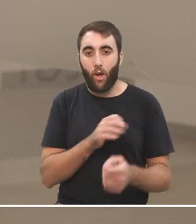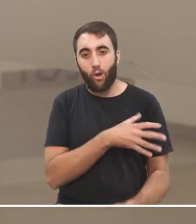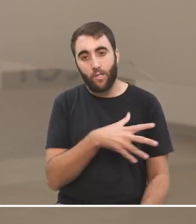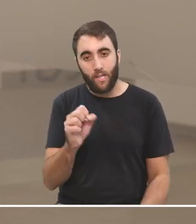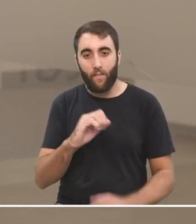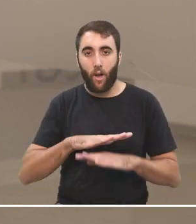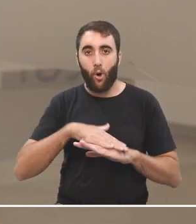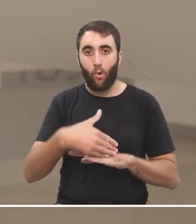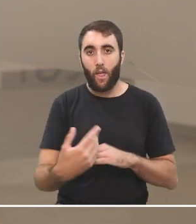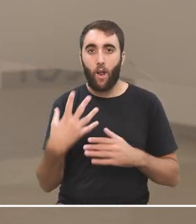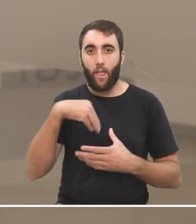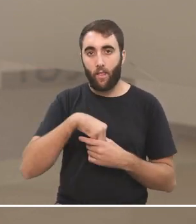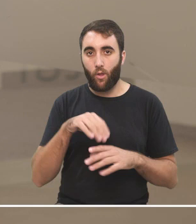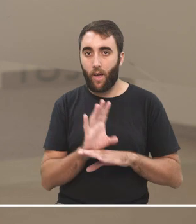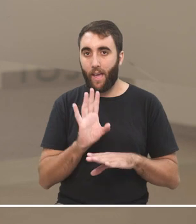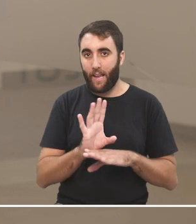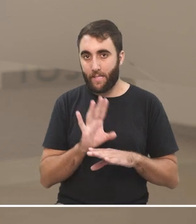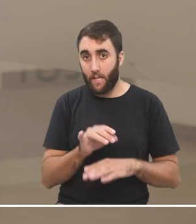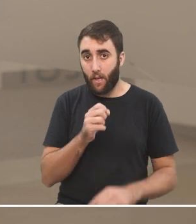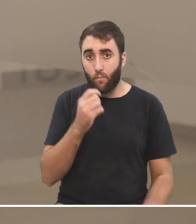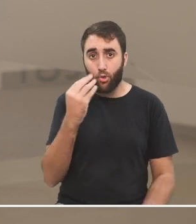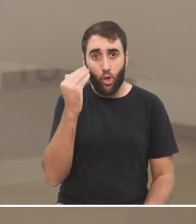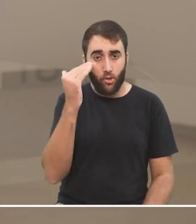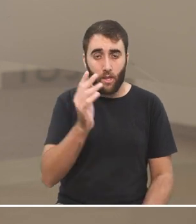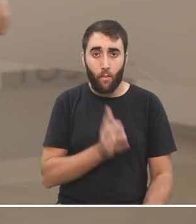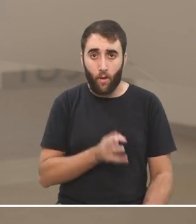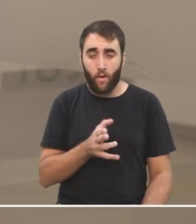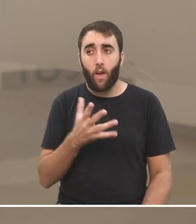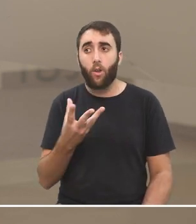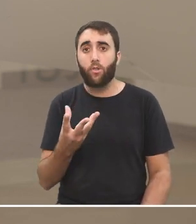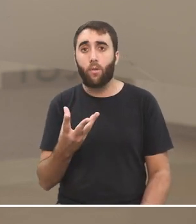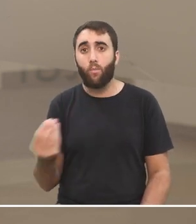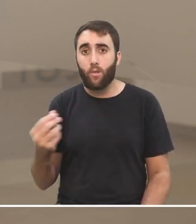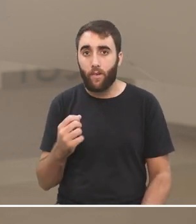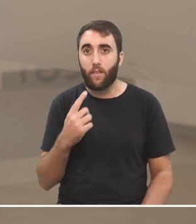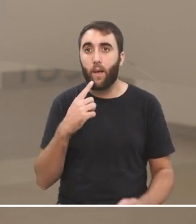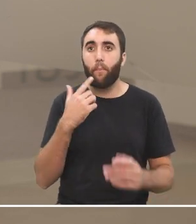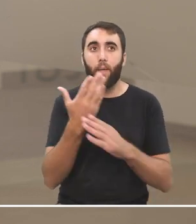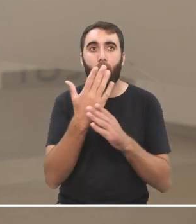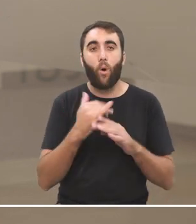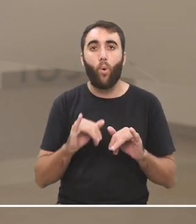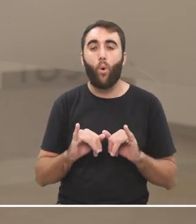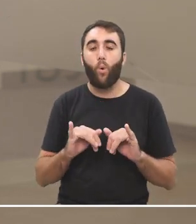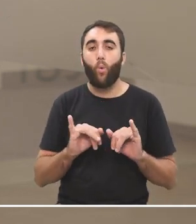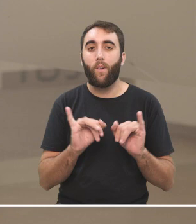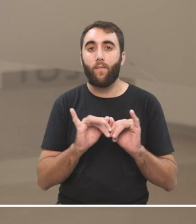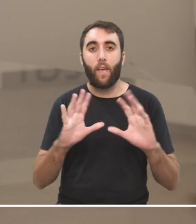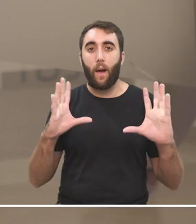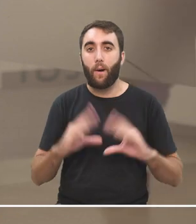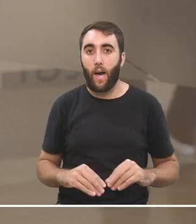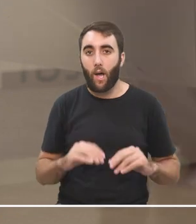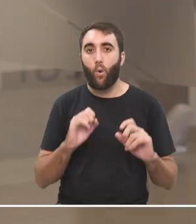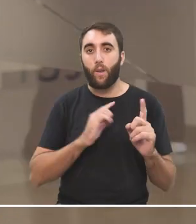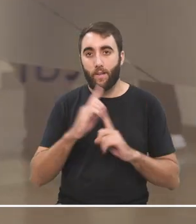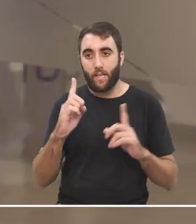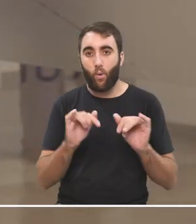o con computadoras a clase, y se llegó a discutir que se cortara Wi-Fi en las escuelas o en las universidades.